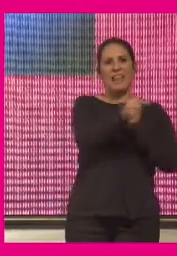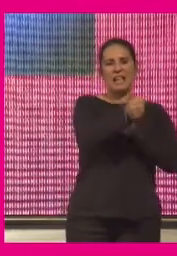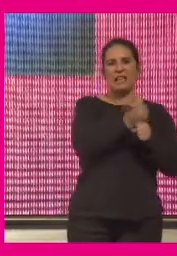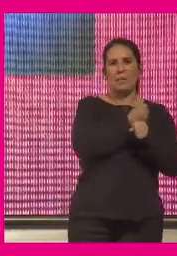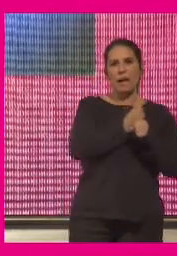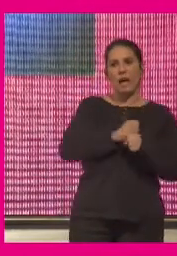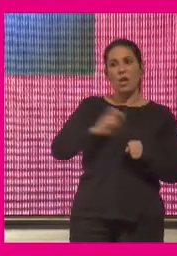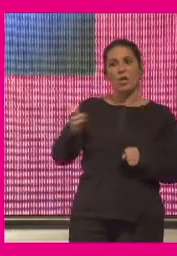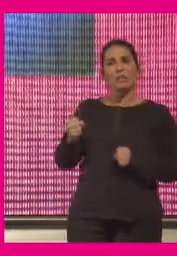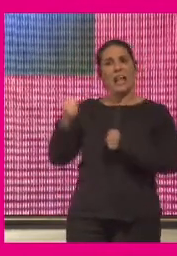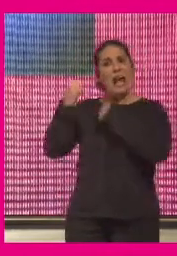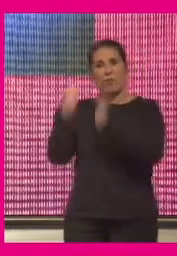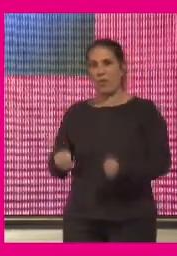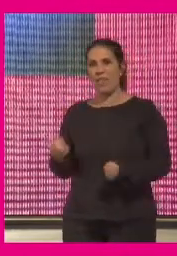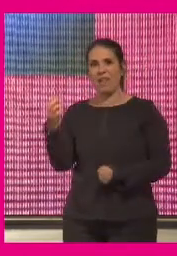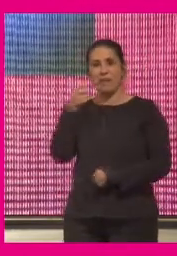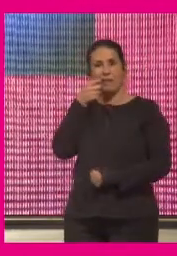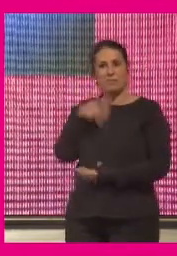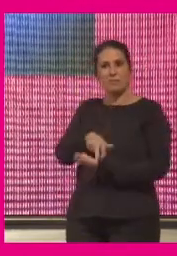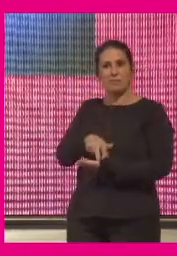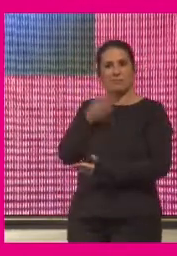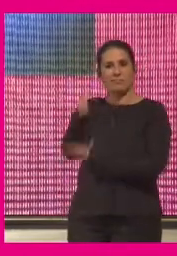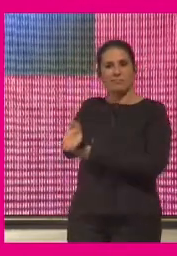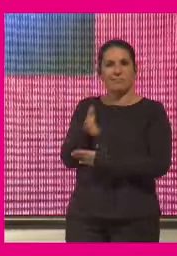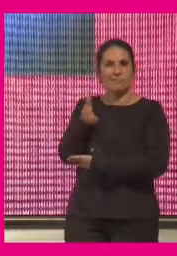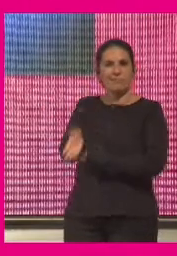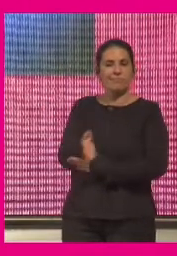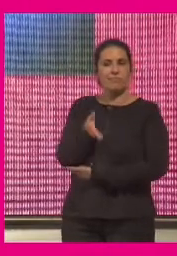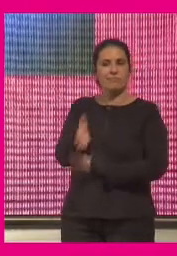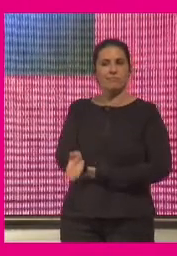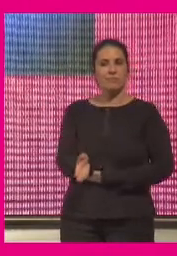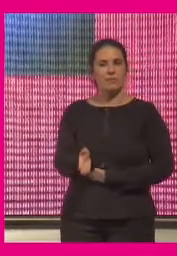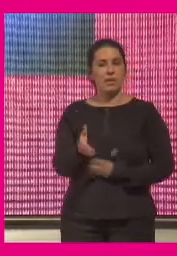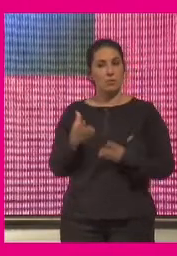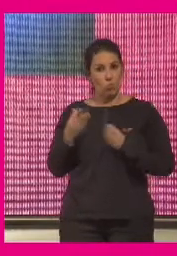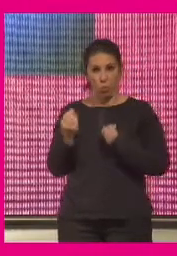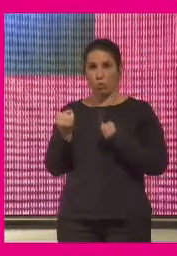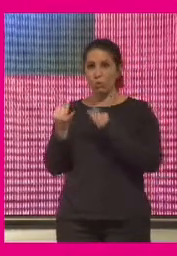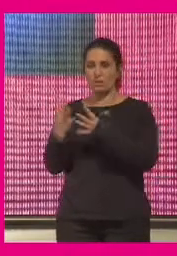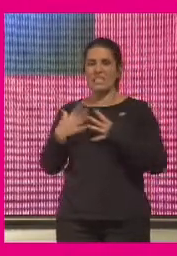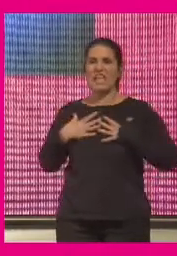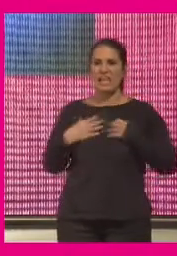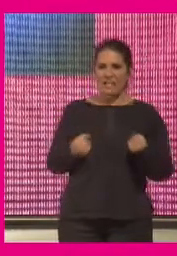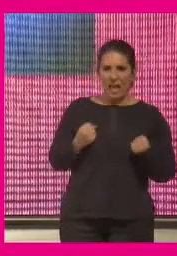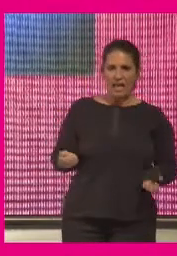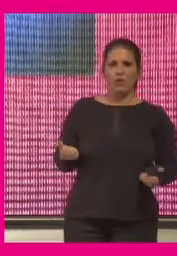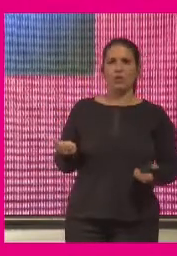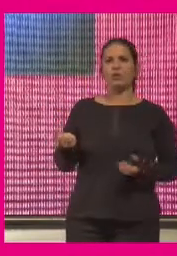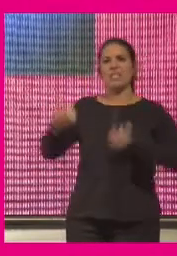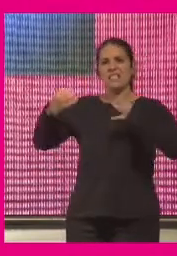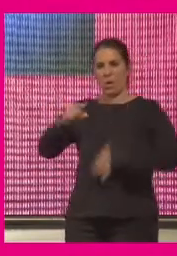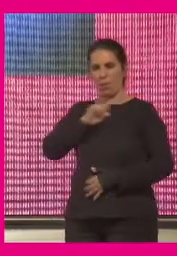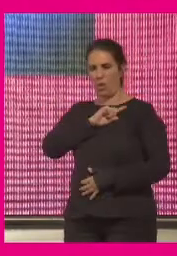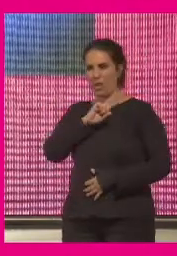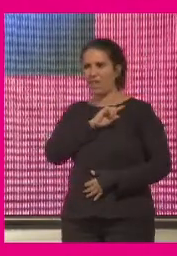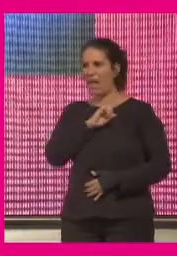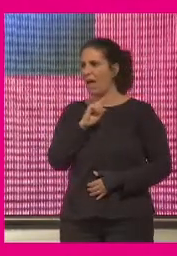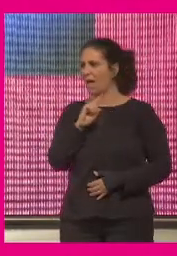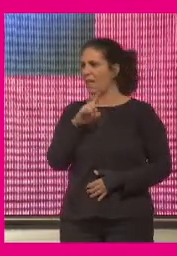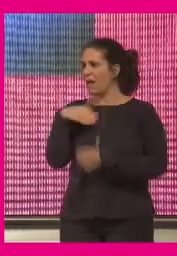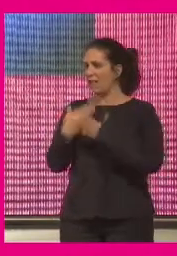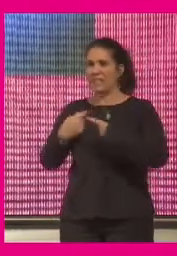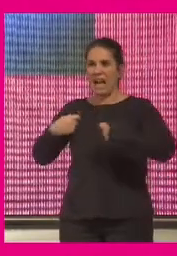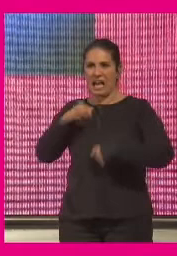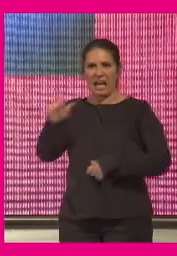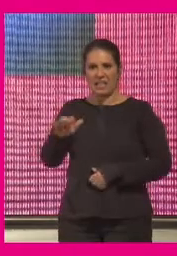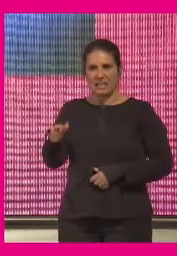que forzosamente tienen que poner el cuerpo para acudir a sus sitios de trabajo y son muchísimos sanitarios servicios de seguridad las cajeras del